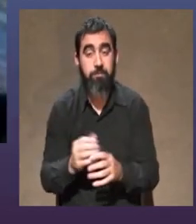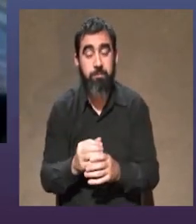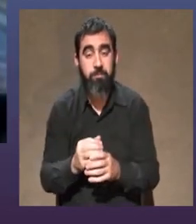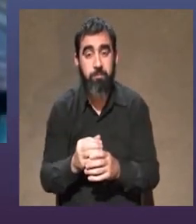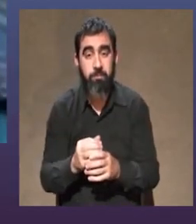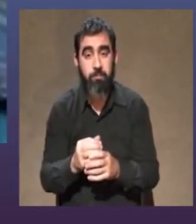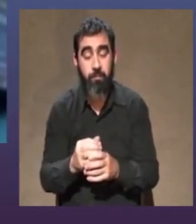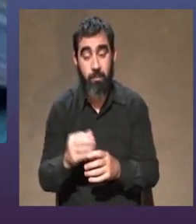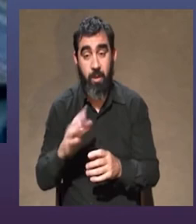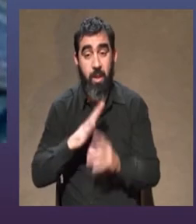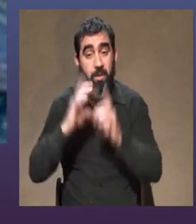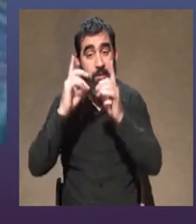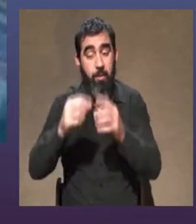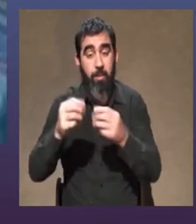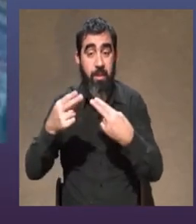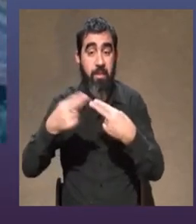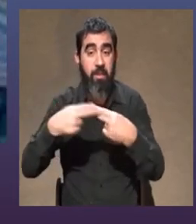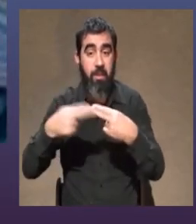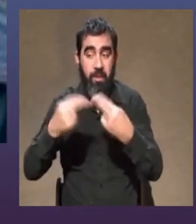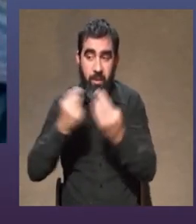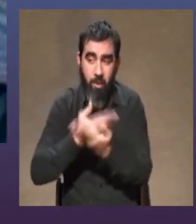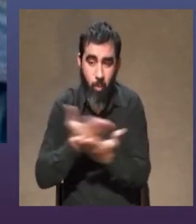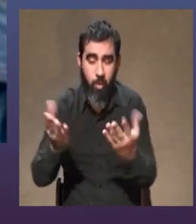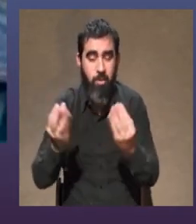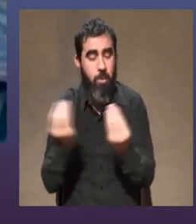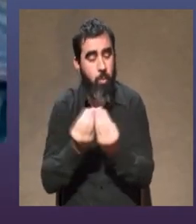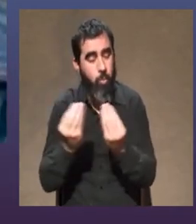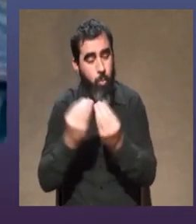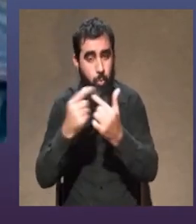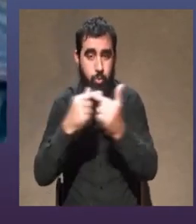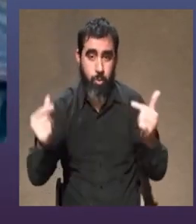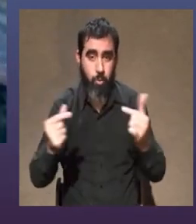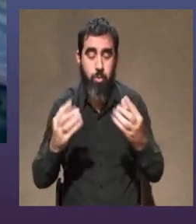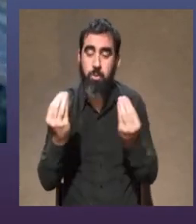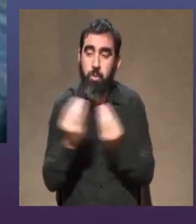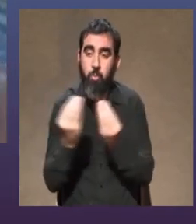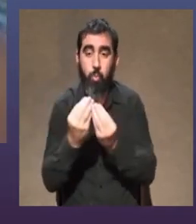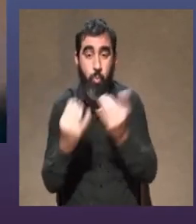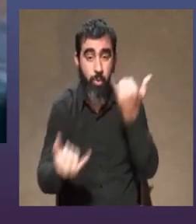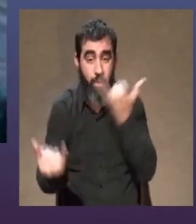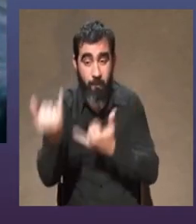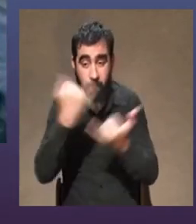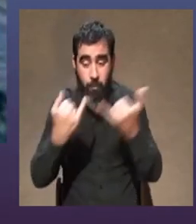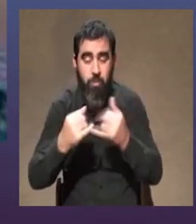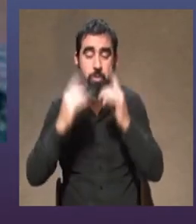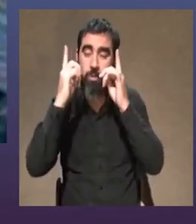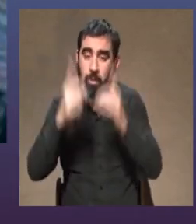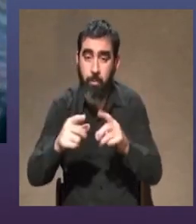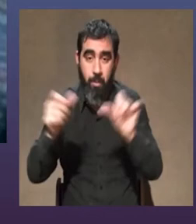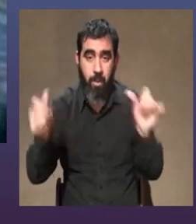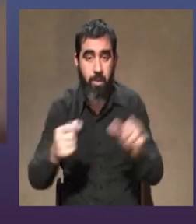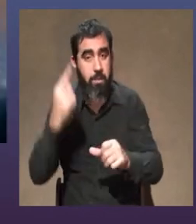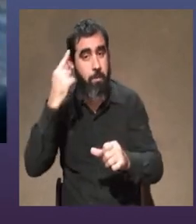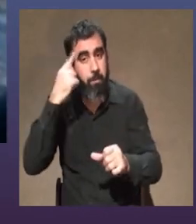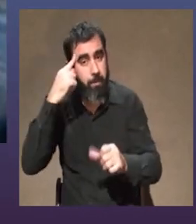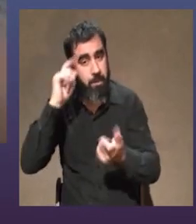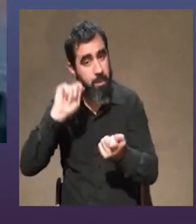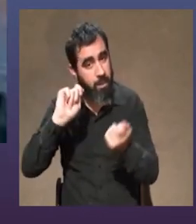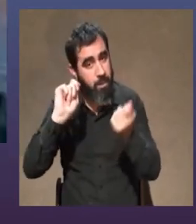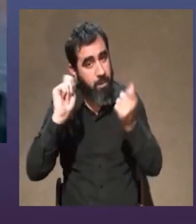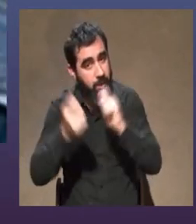donde también las redes hacen lo suyo la cantidad de información que llega también hace que el pensamiento se